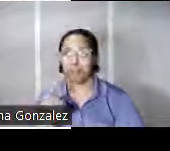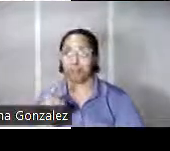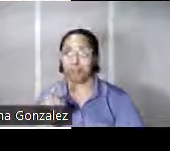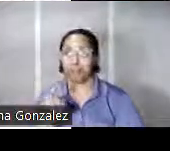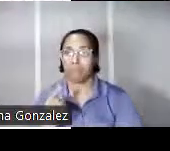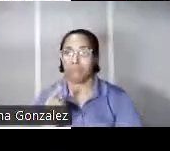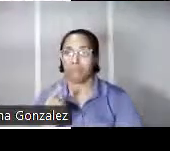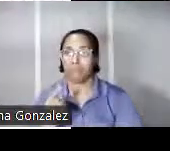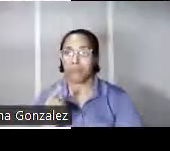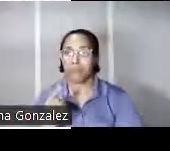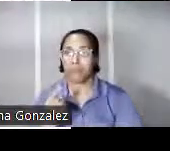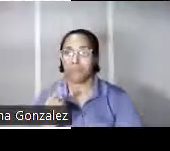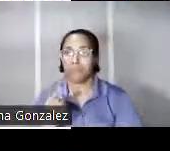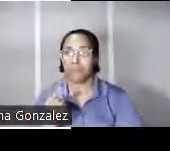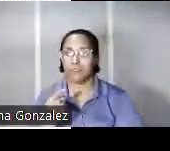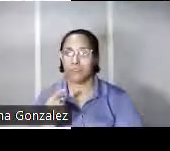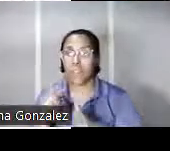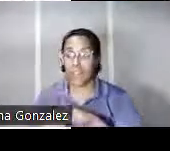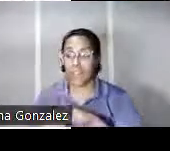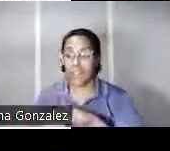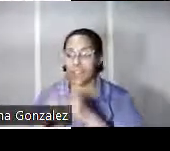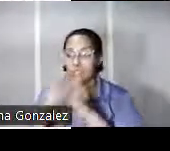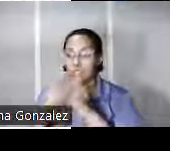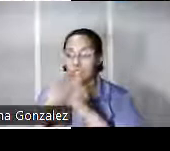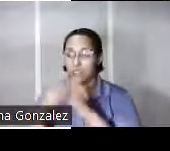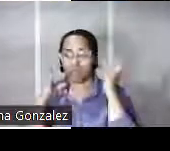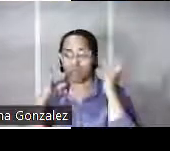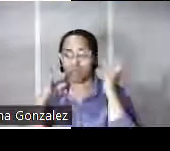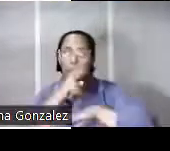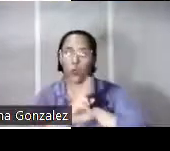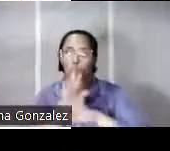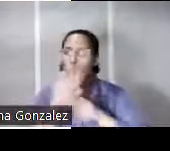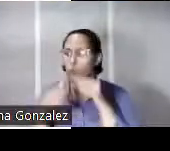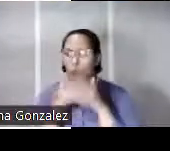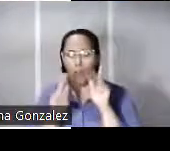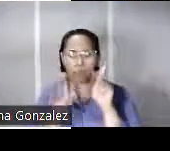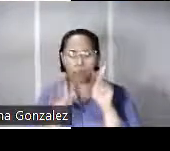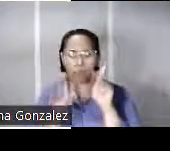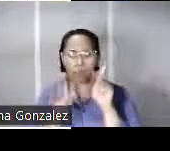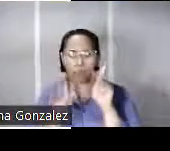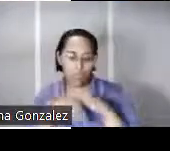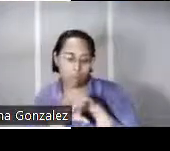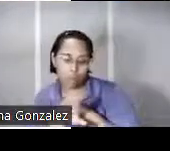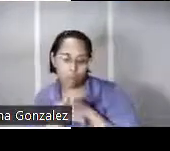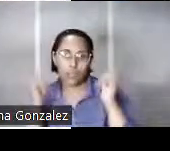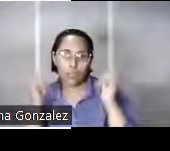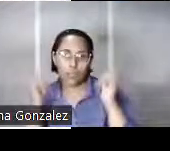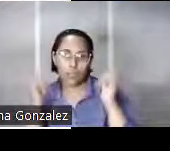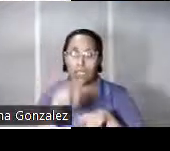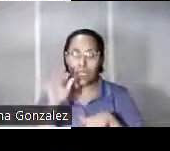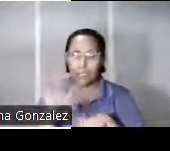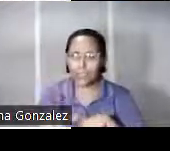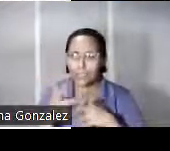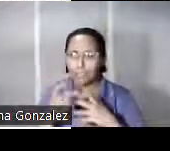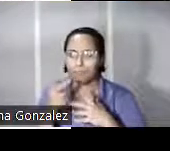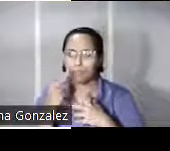etapas de la radio en Puerto Rico no todo el mundo tenía radiotransistores de modo que escenas como esta seguramente se repitieron en muchos lugares de